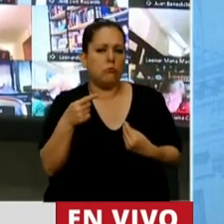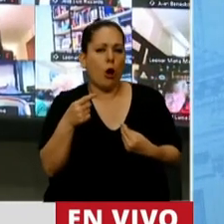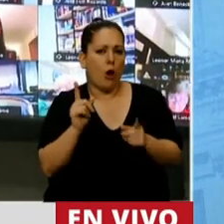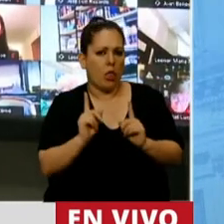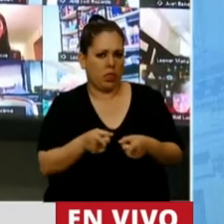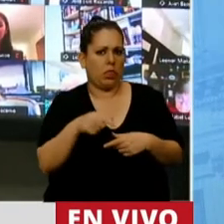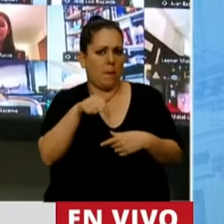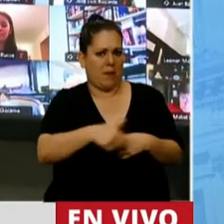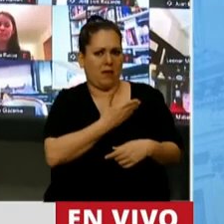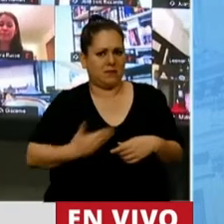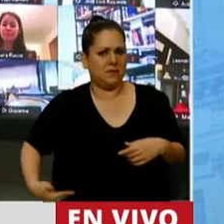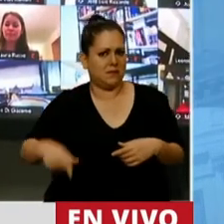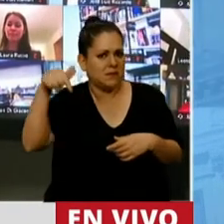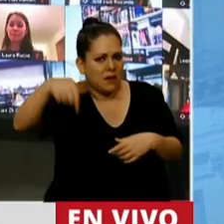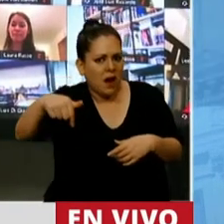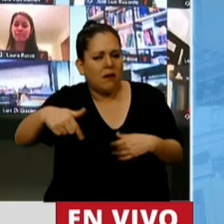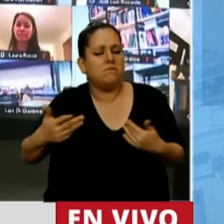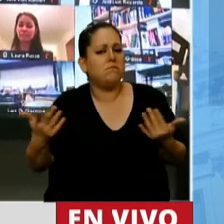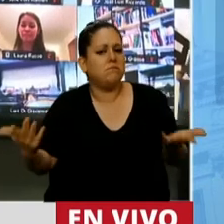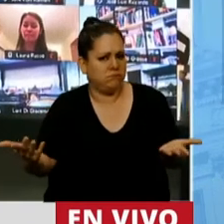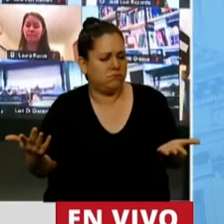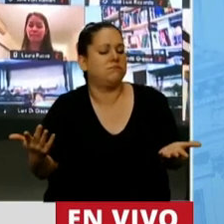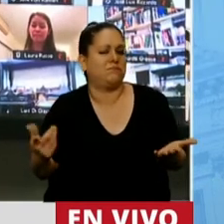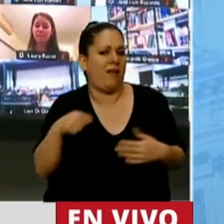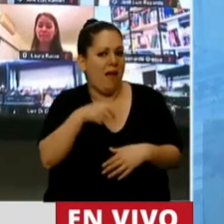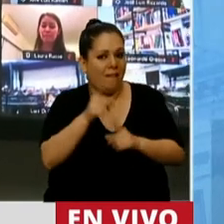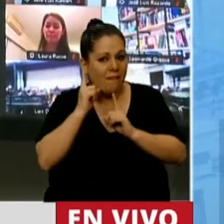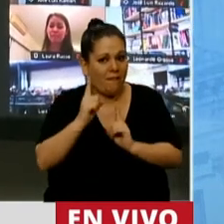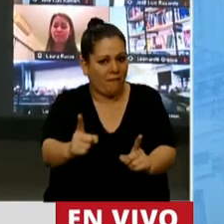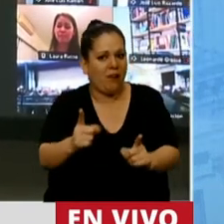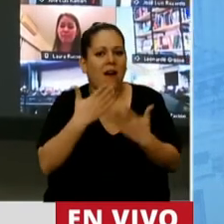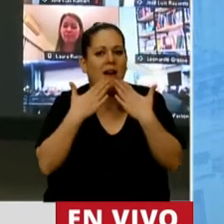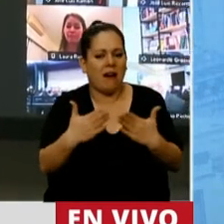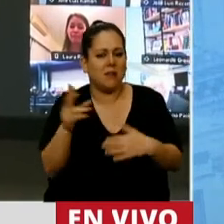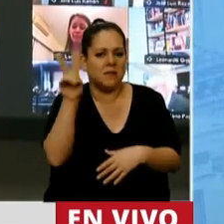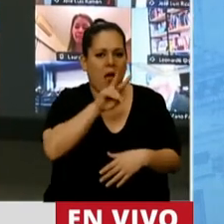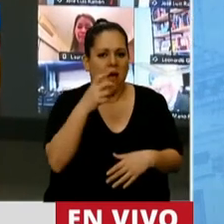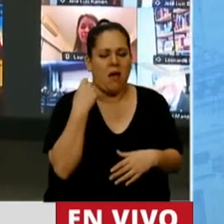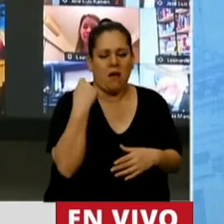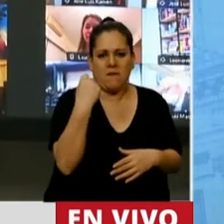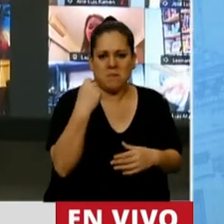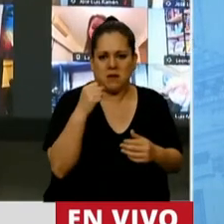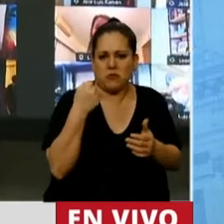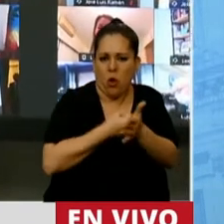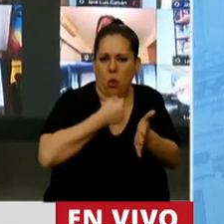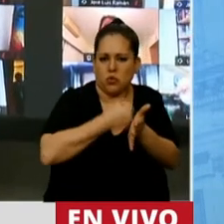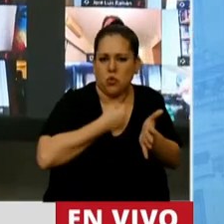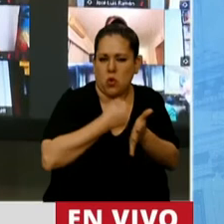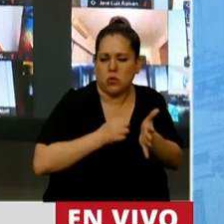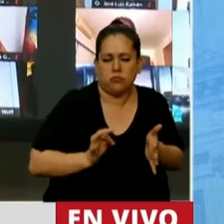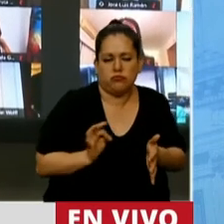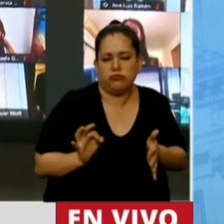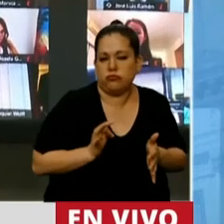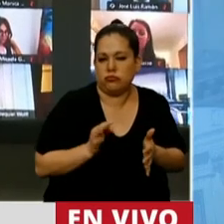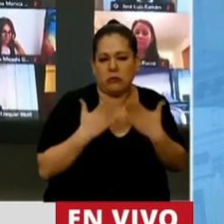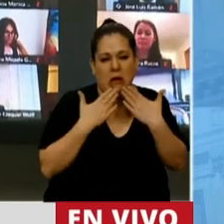también de este Estado, de este Estado nacional, se sostiene en esa lucha feminista de tanto tiempo, de tantos años. Por